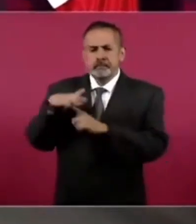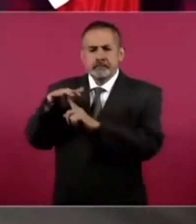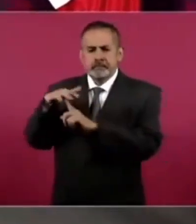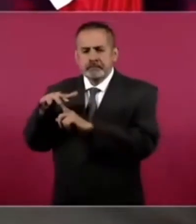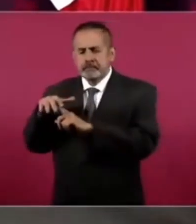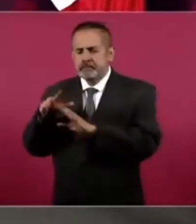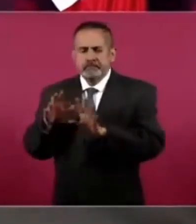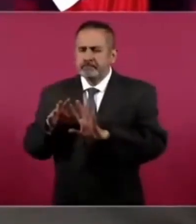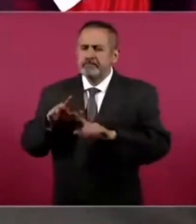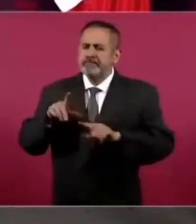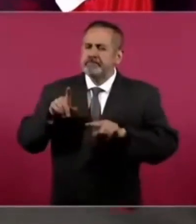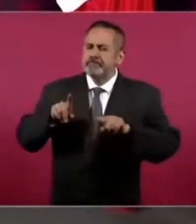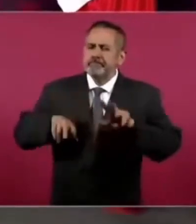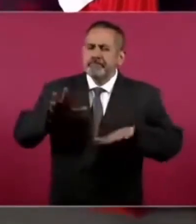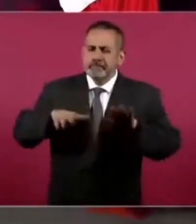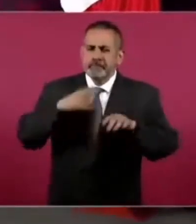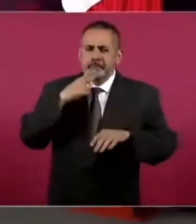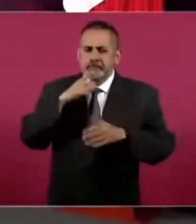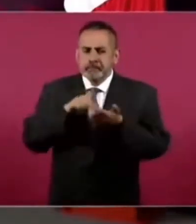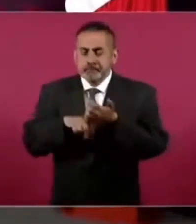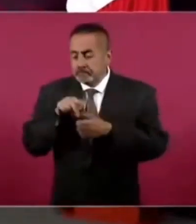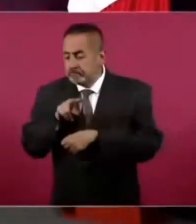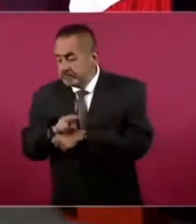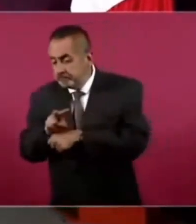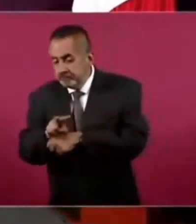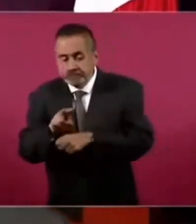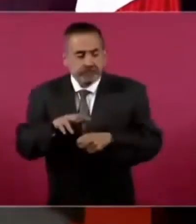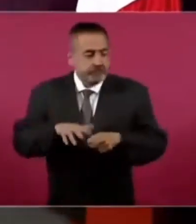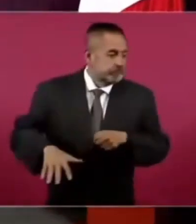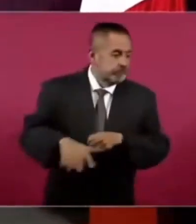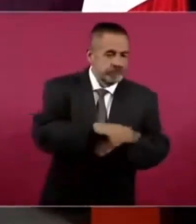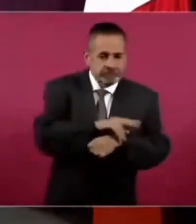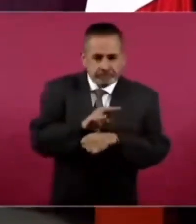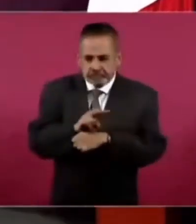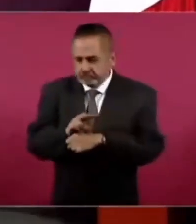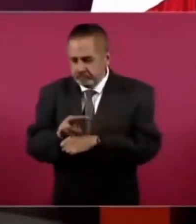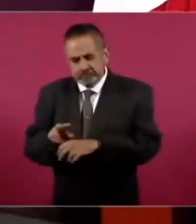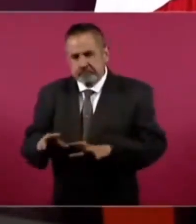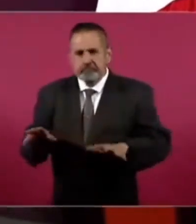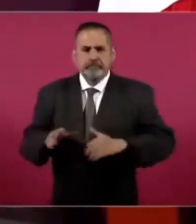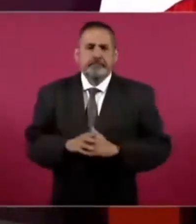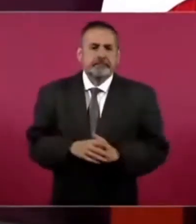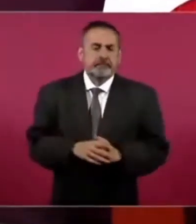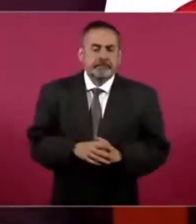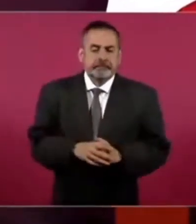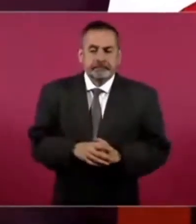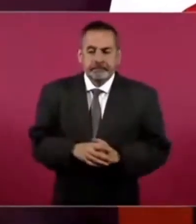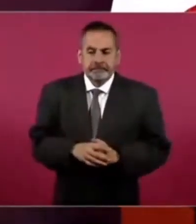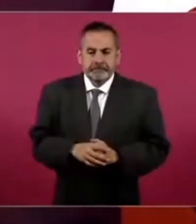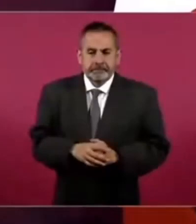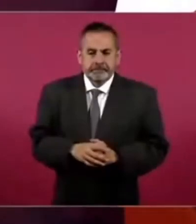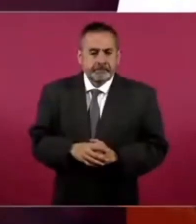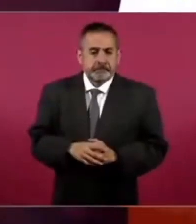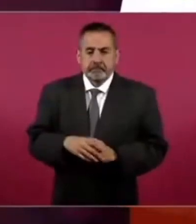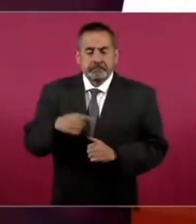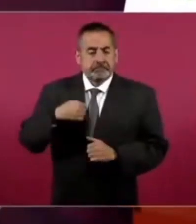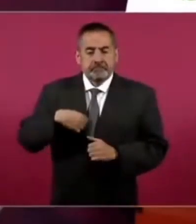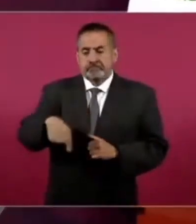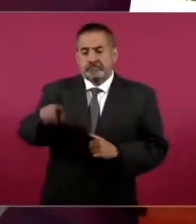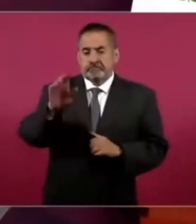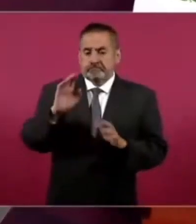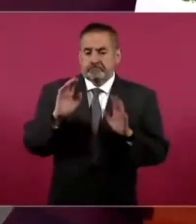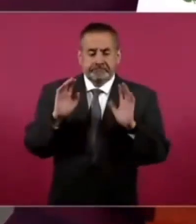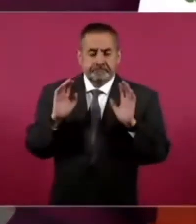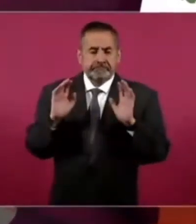uso a veces para la supervisión de las obras. Básicamente. Entonces, este, vamos por tierra.